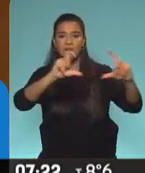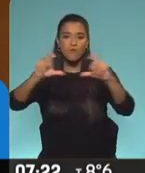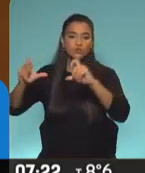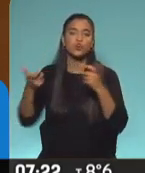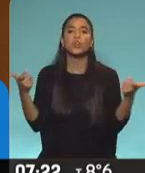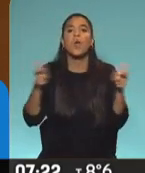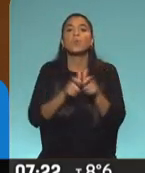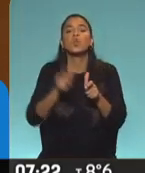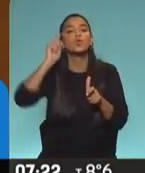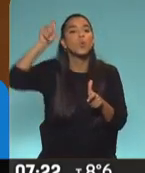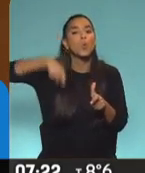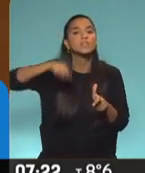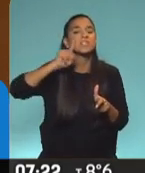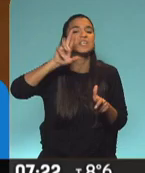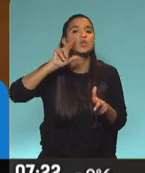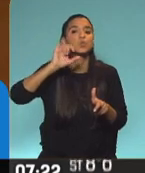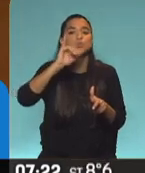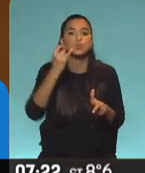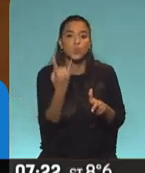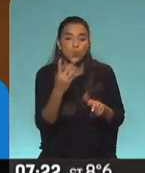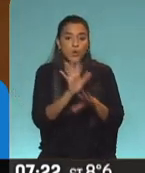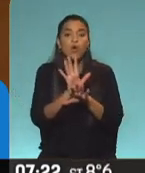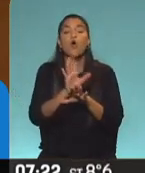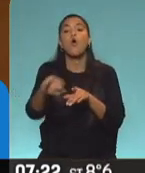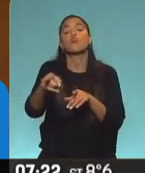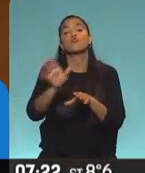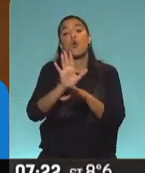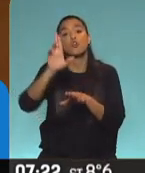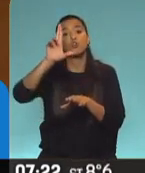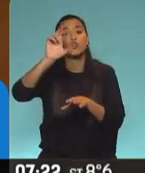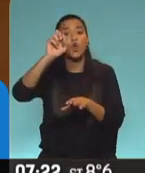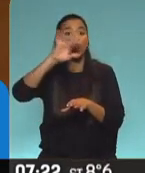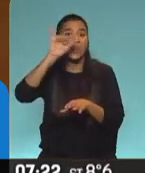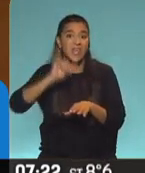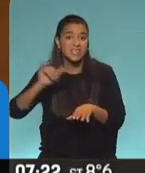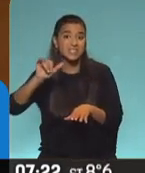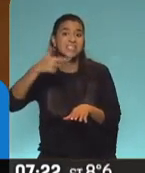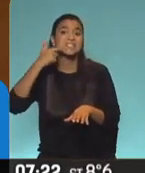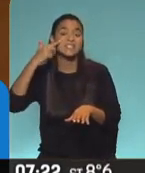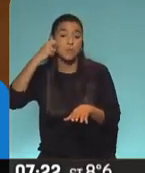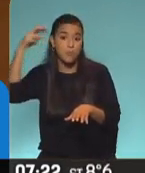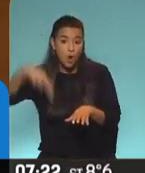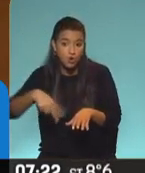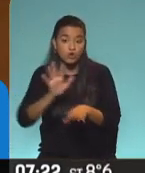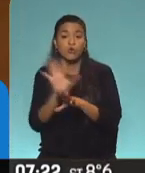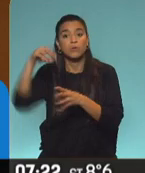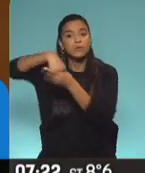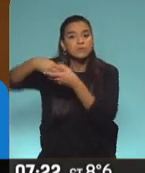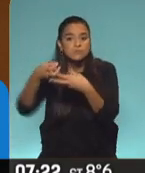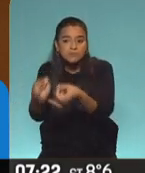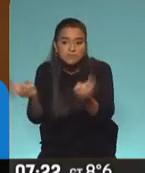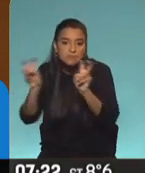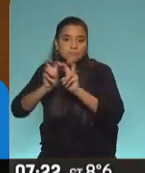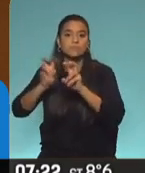reunión con el juez Martín Irursun, con el operador judicial Rodríguez Simón, el hombre que formaba parte de la mesa